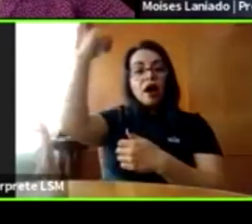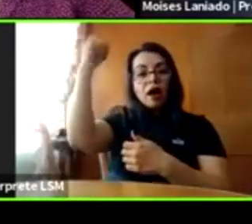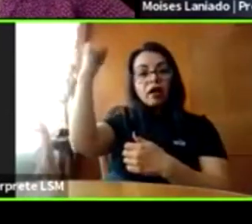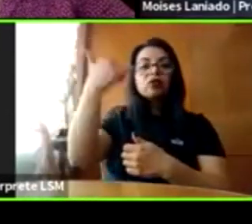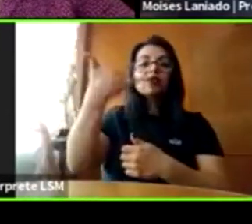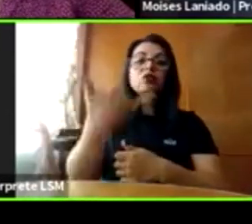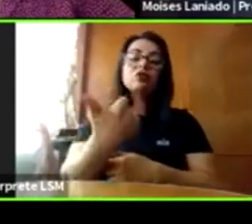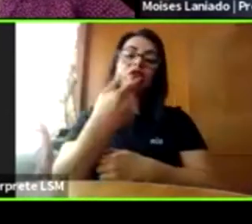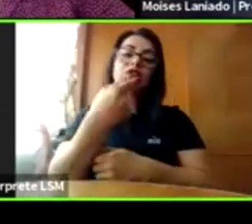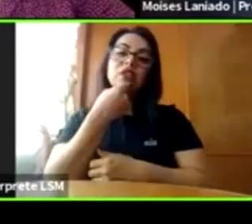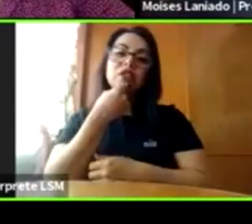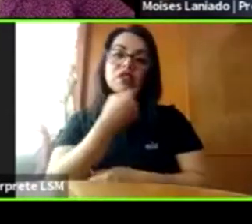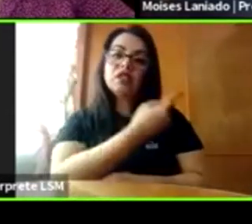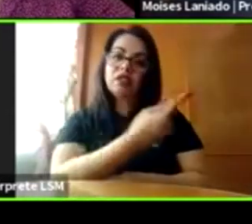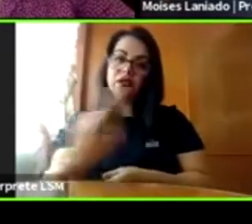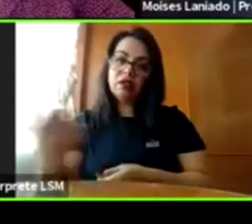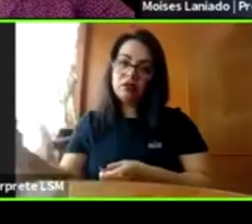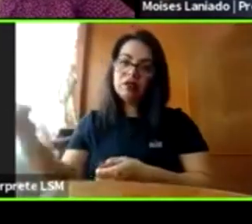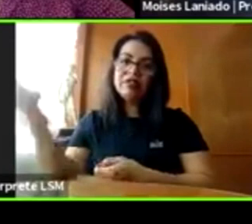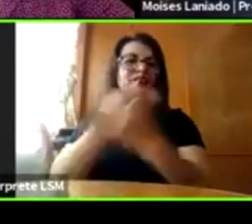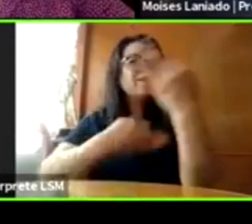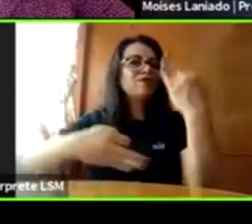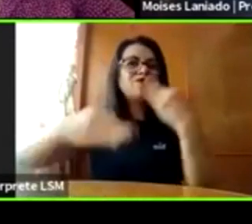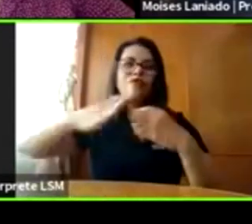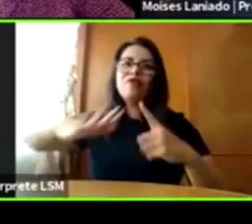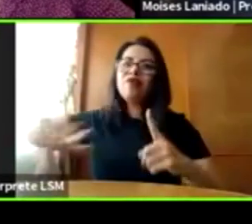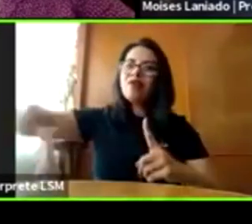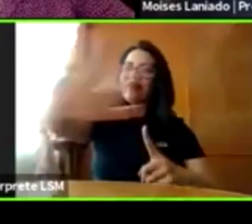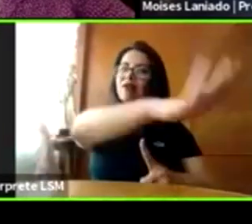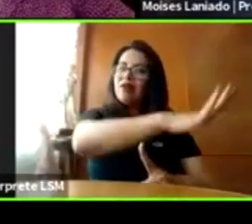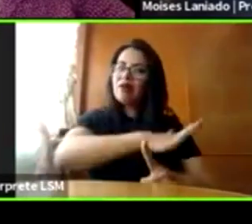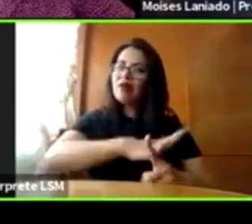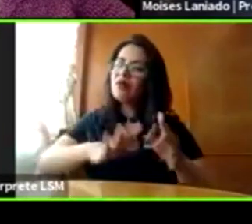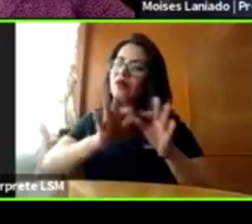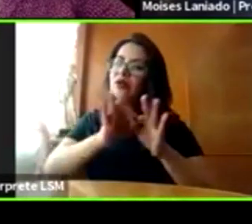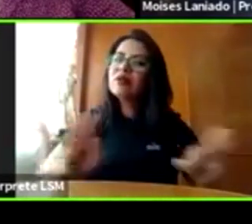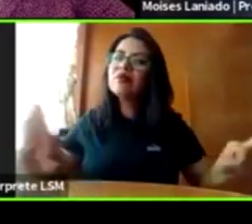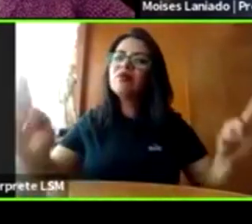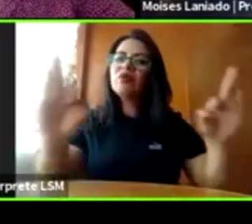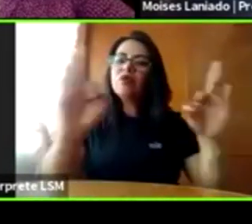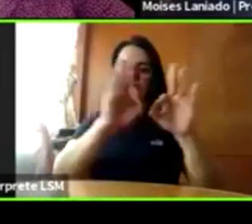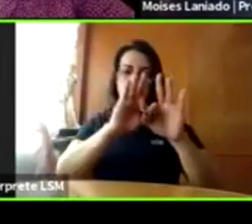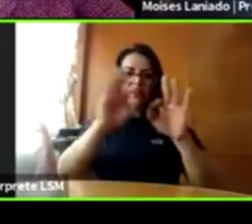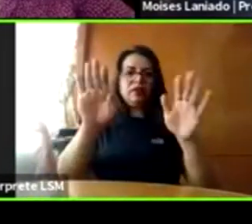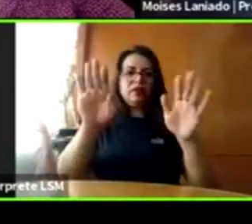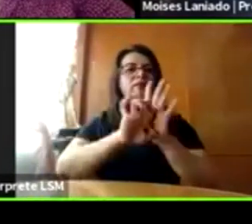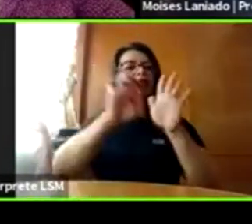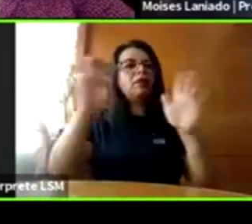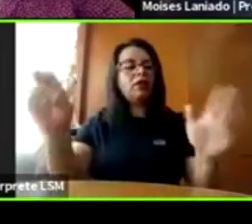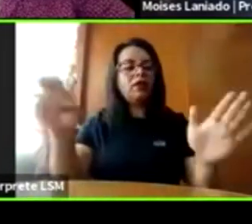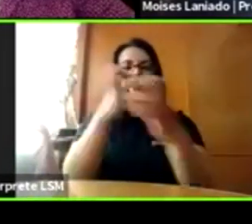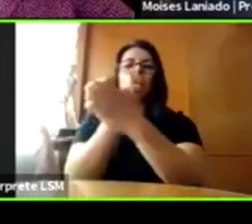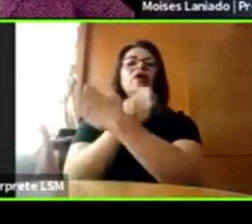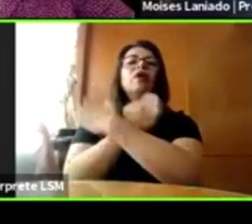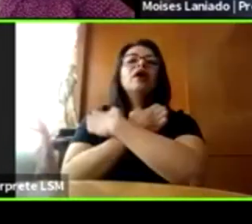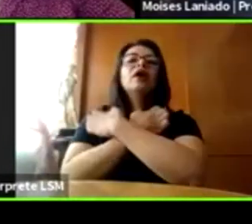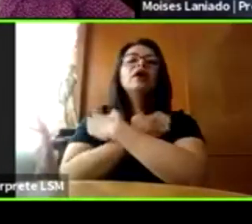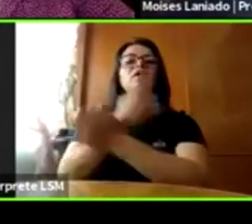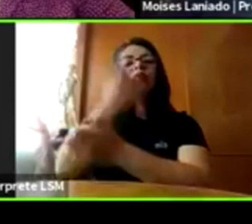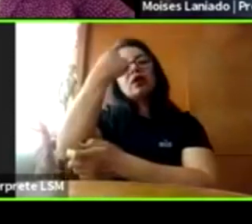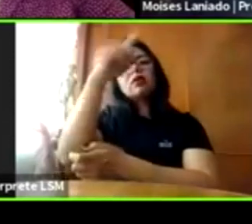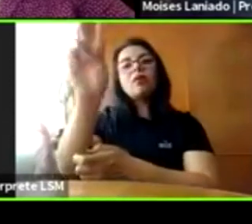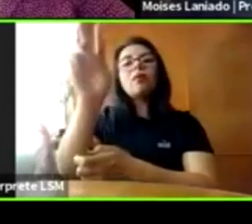y de toda la comunidad en general. Hablando de educación, por ejemplo, con padres, maestros,